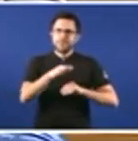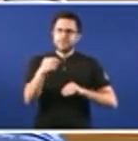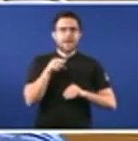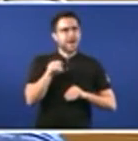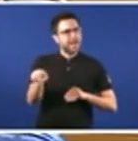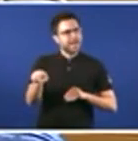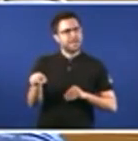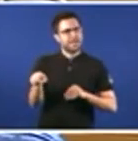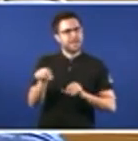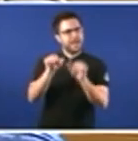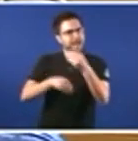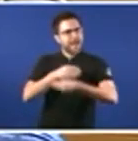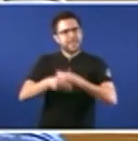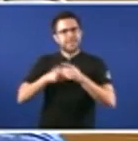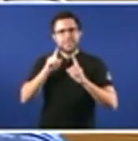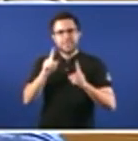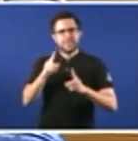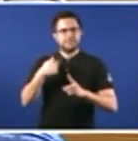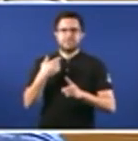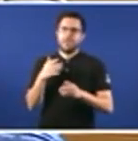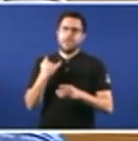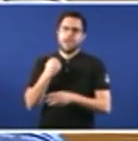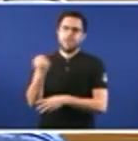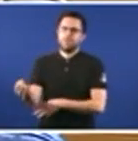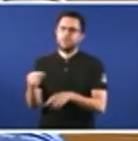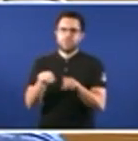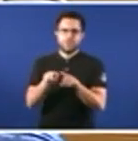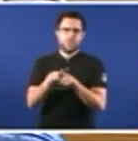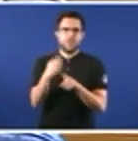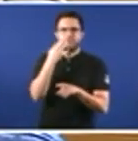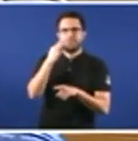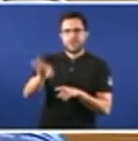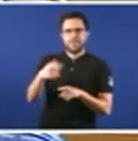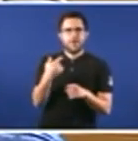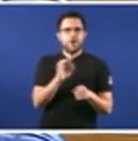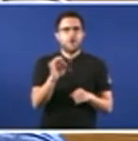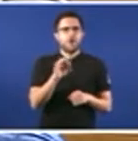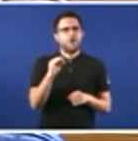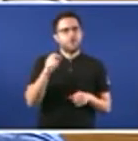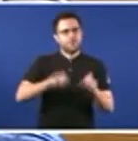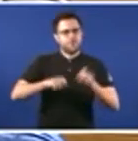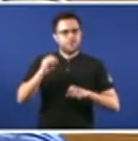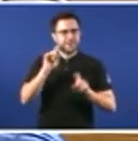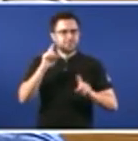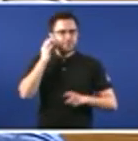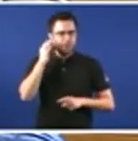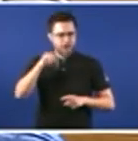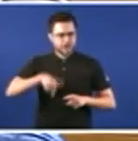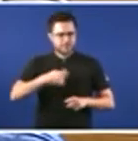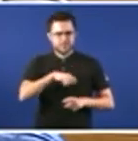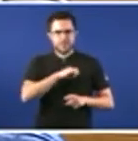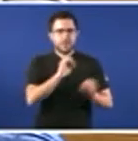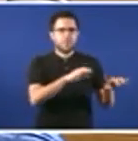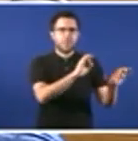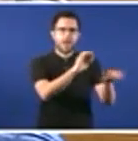Francia, o apoio da esquerda. O acaso as mulleres en España son diferentes das mulleres en Francia en a mirante